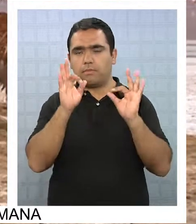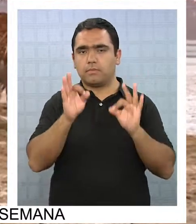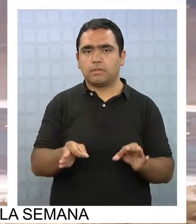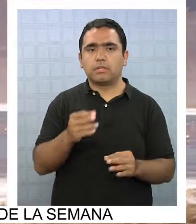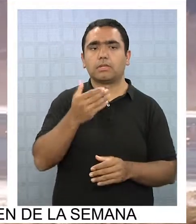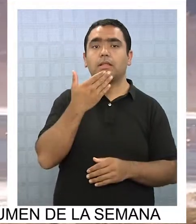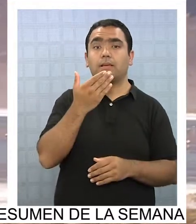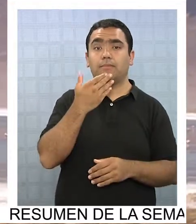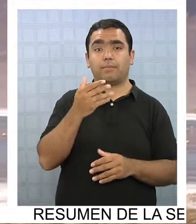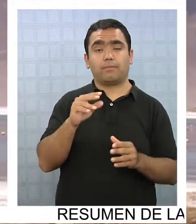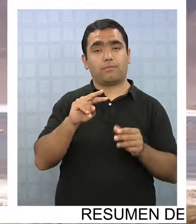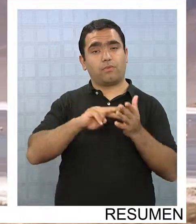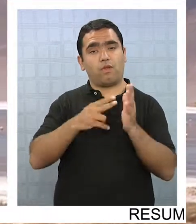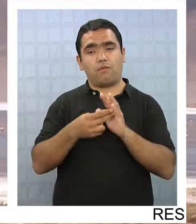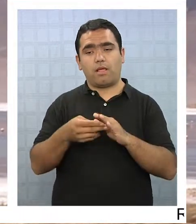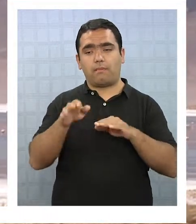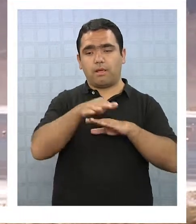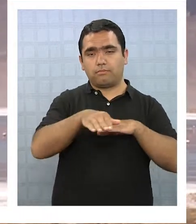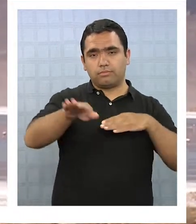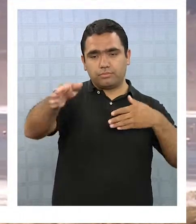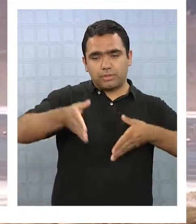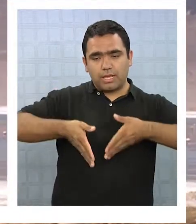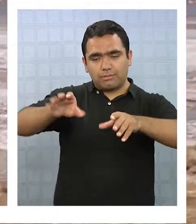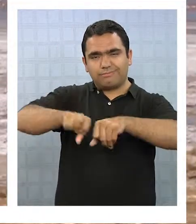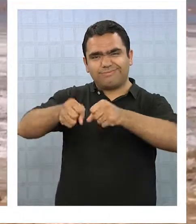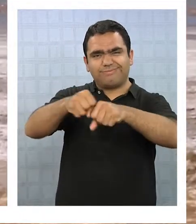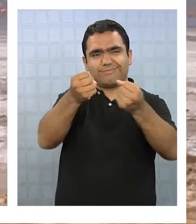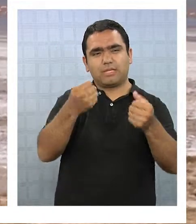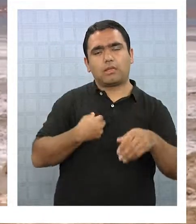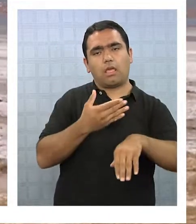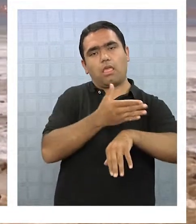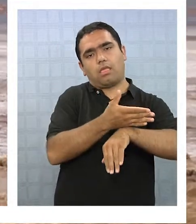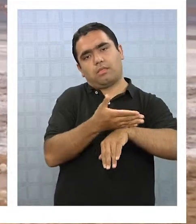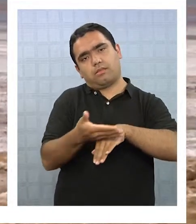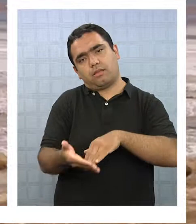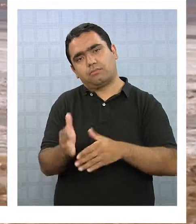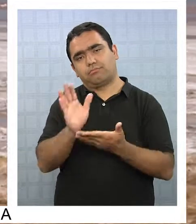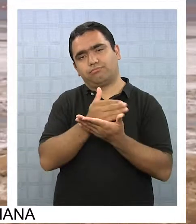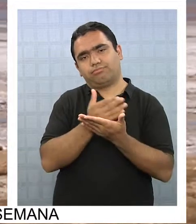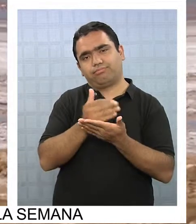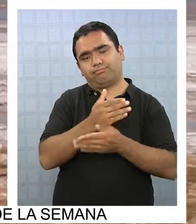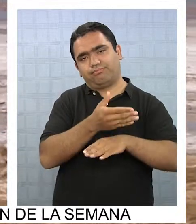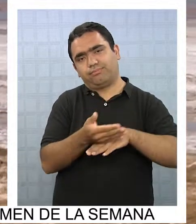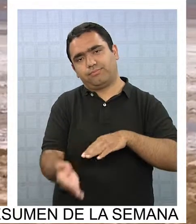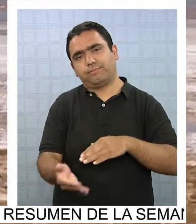de las carreteras, que atrasan todos los planes. Gracias.